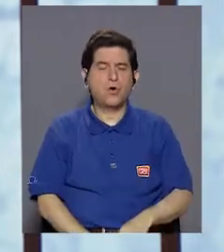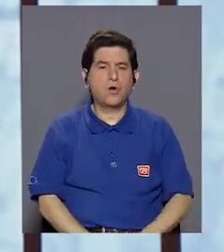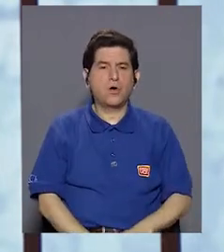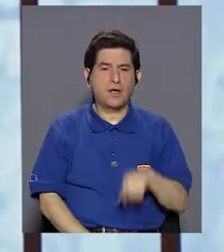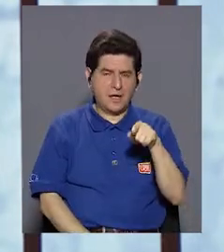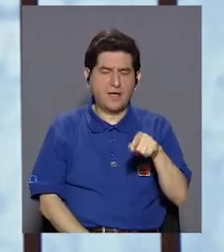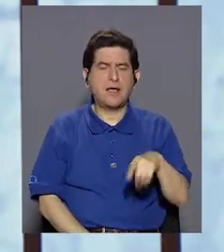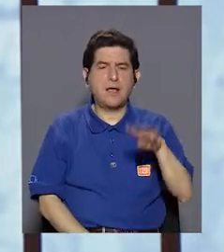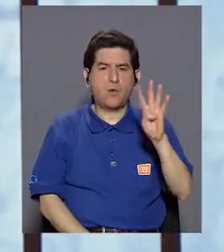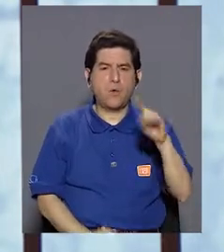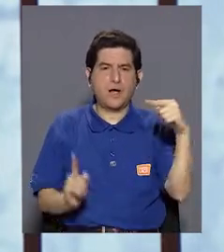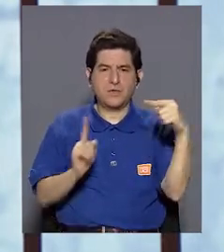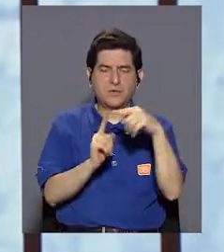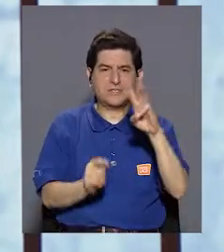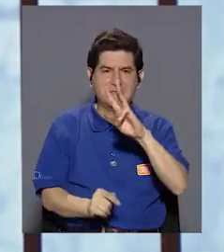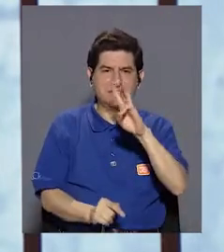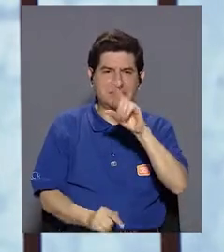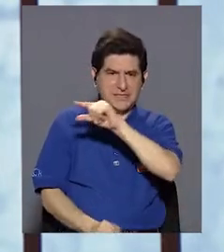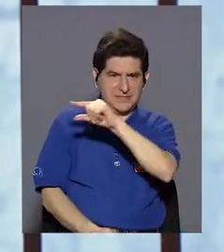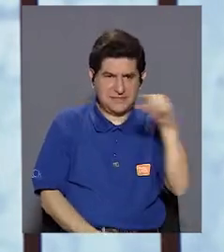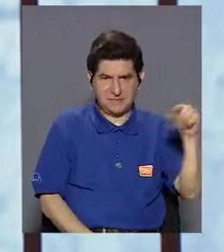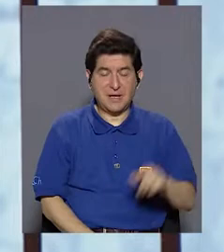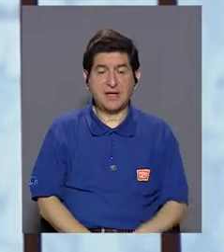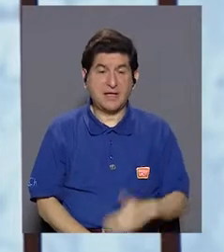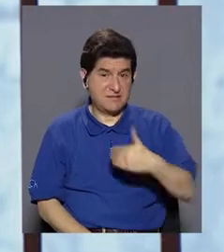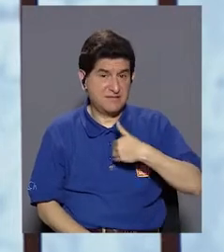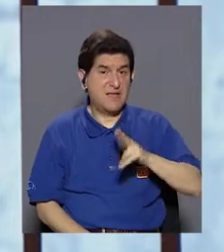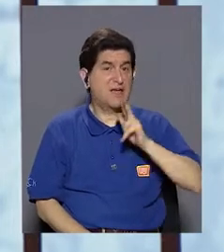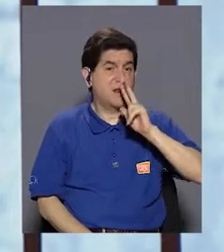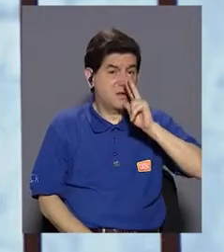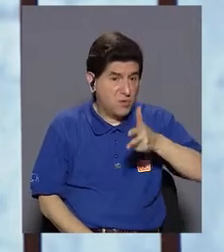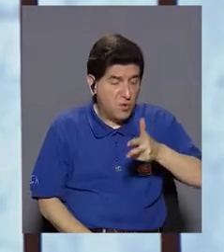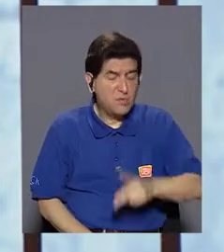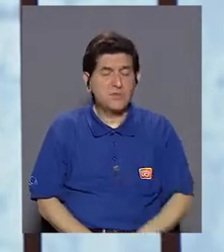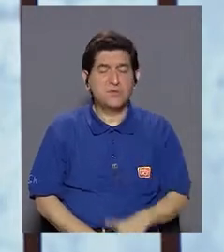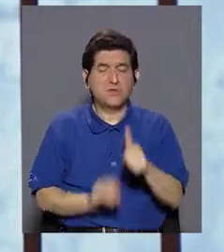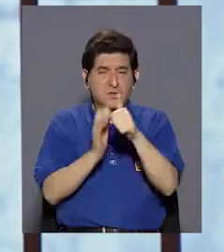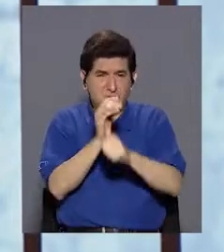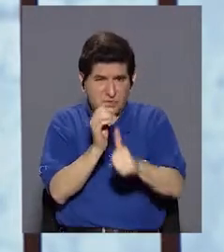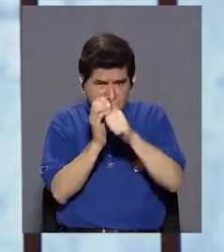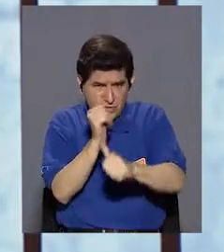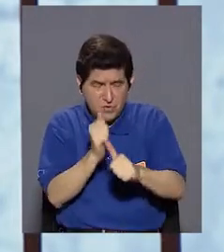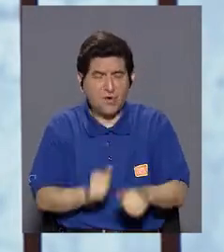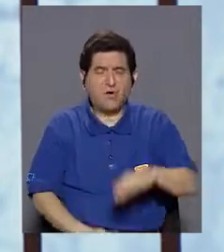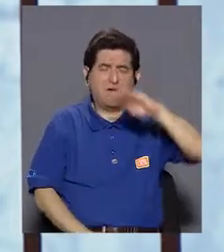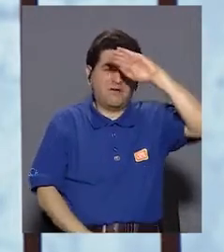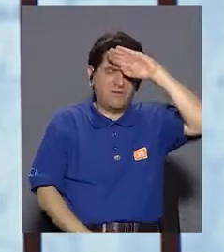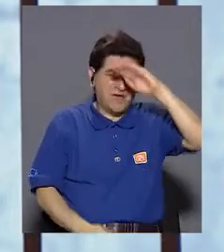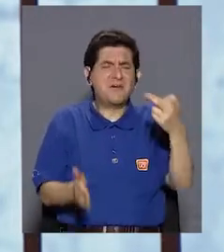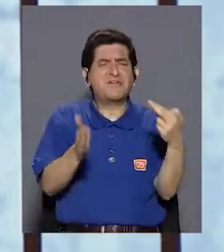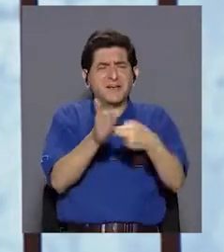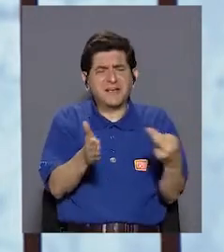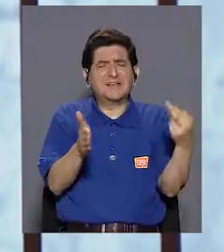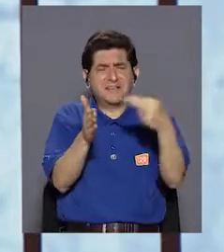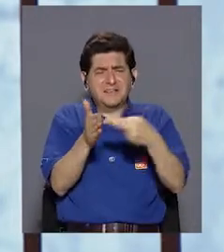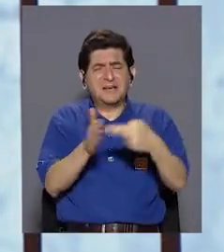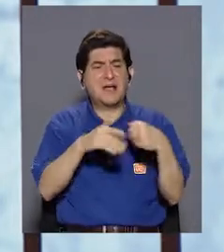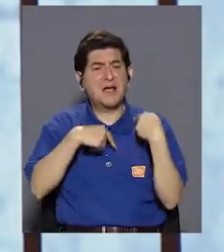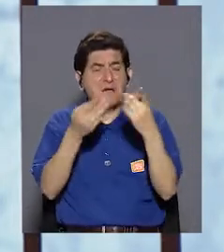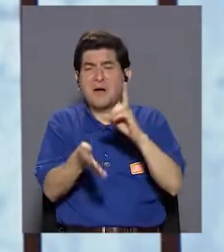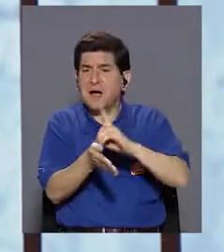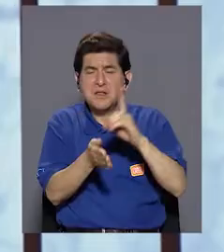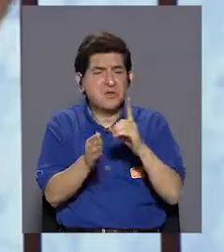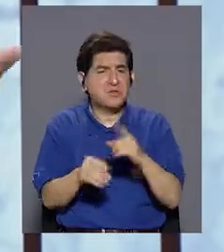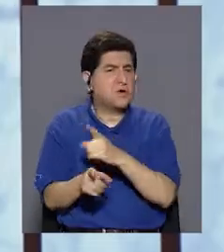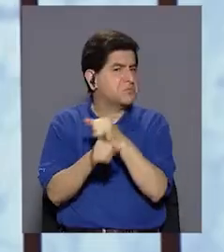de cuatro a seis semanas. Si está con vómitos, con diarrea, con fiebre, repetido, repetido y eso que va